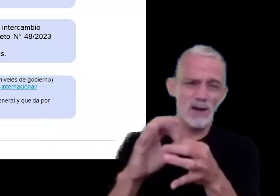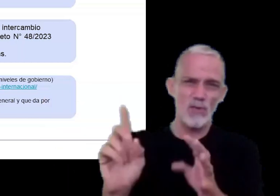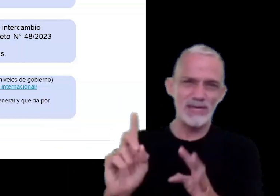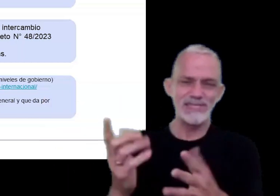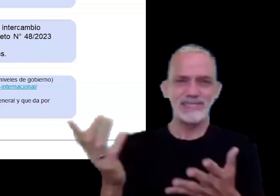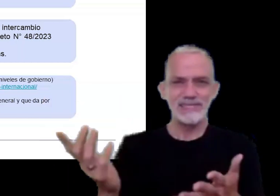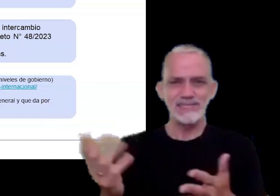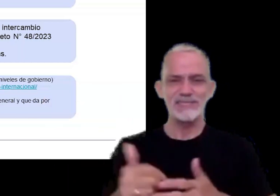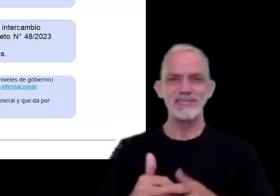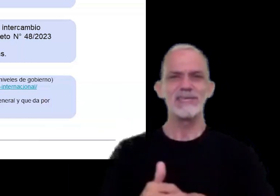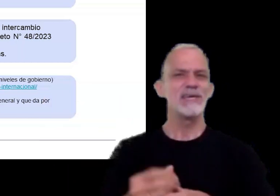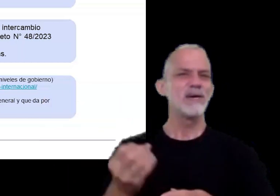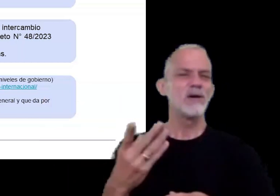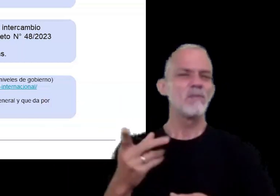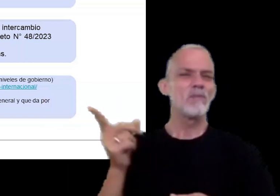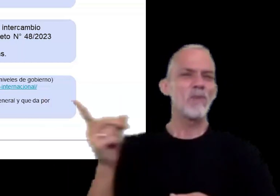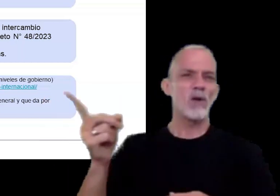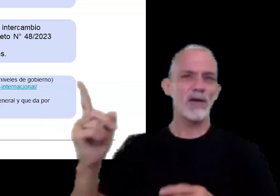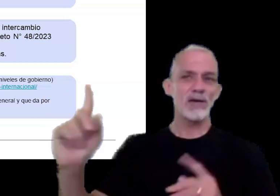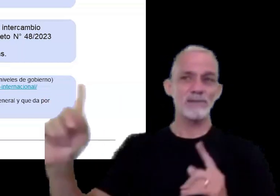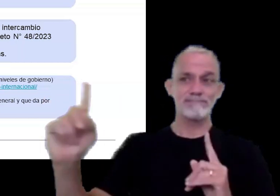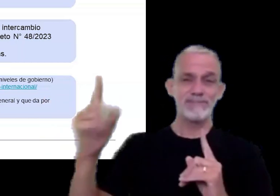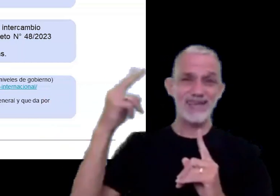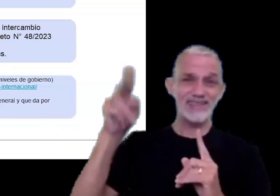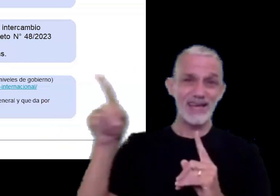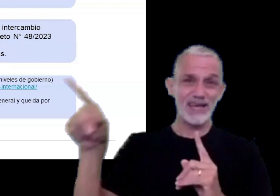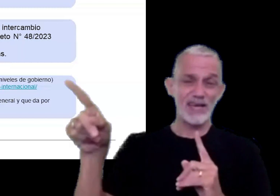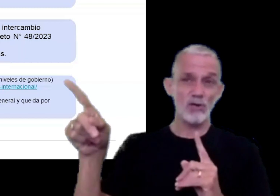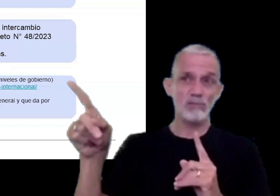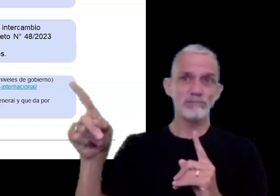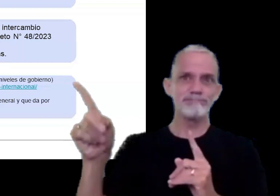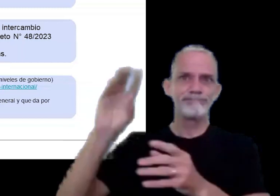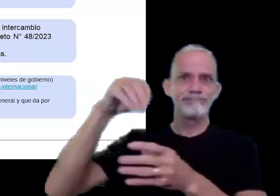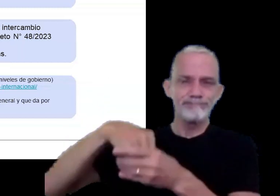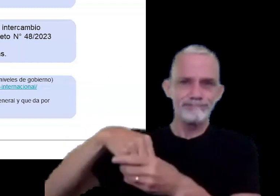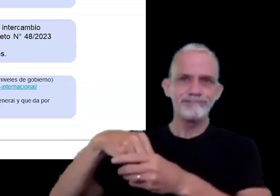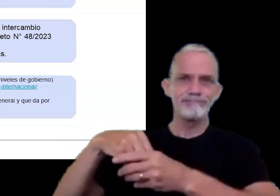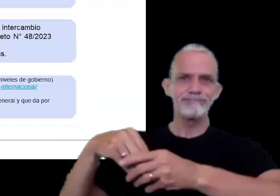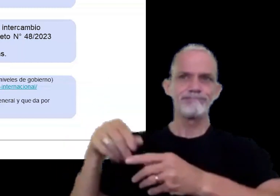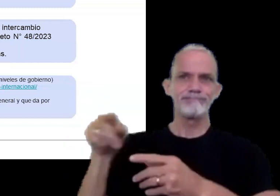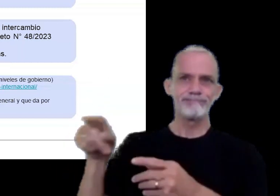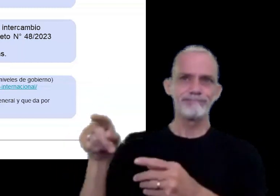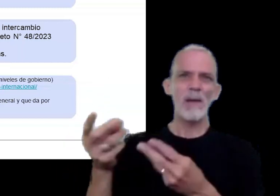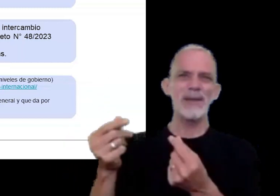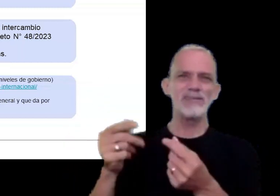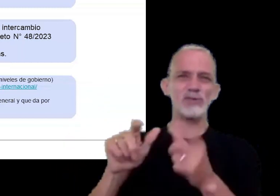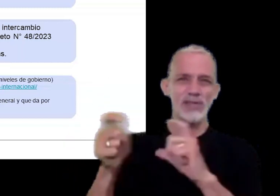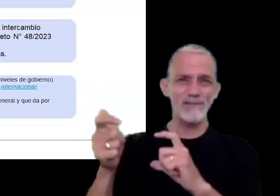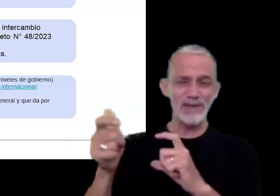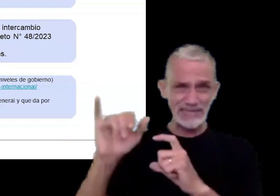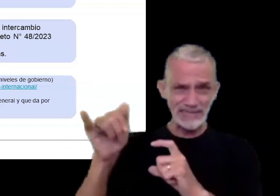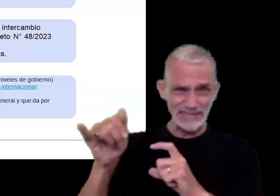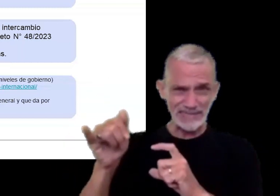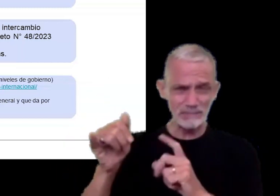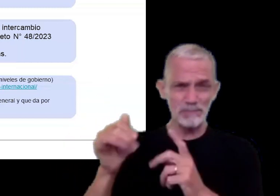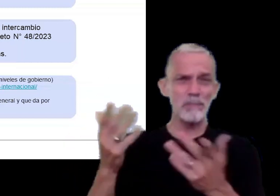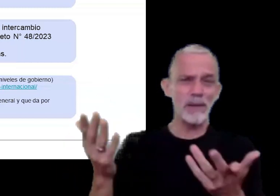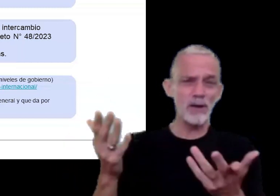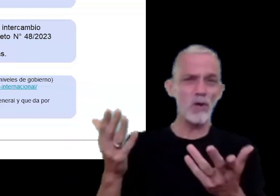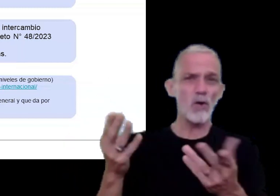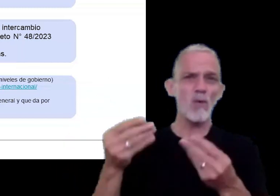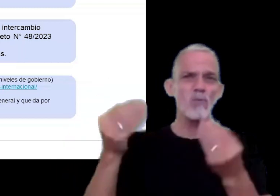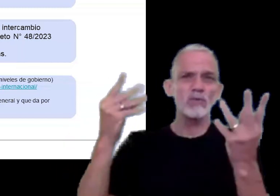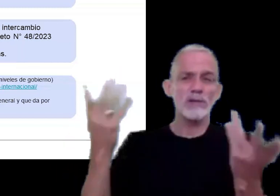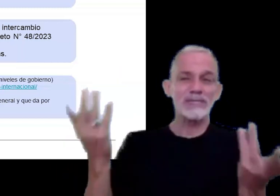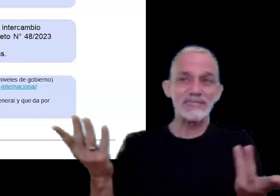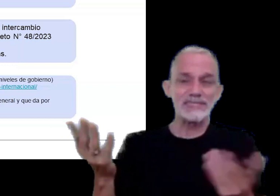porque es parte del ámbito de aplicación de precio de transferencia sin embargo muchas veces la